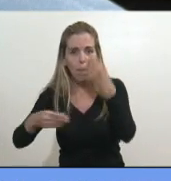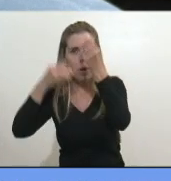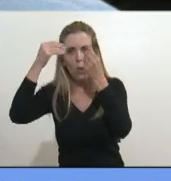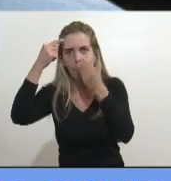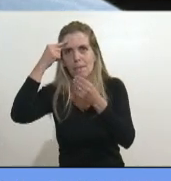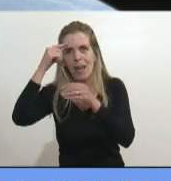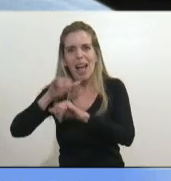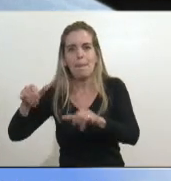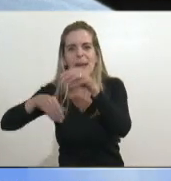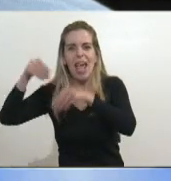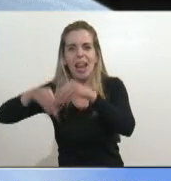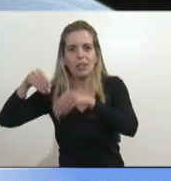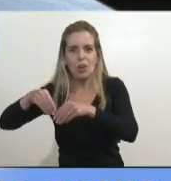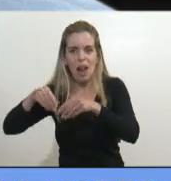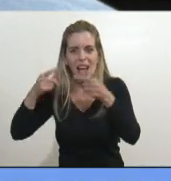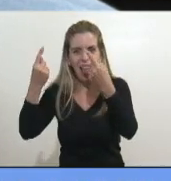ahí está la diferencia,